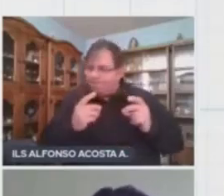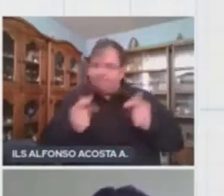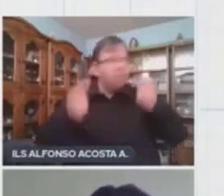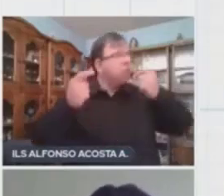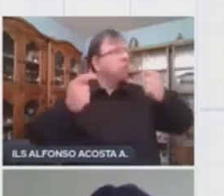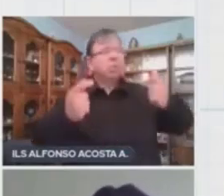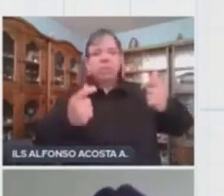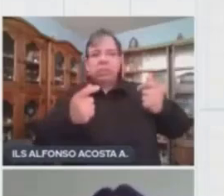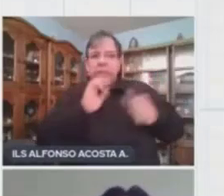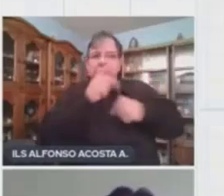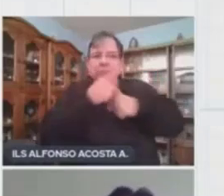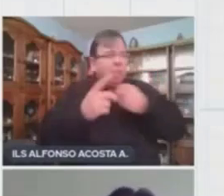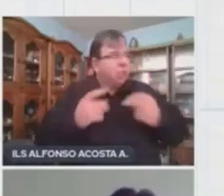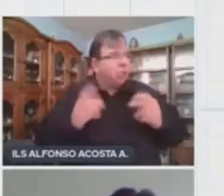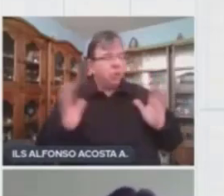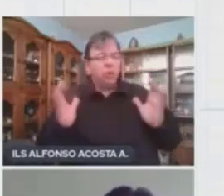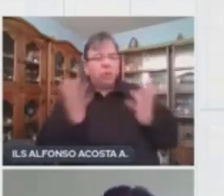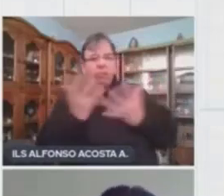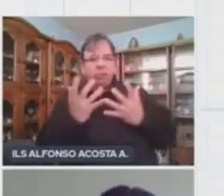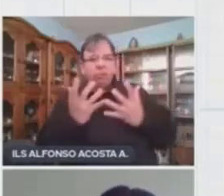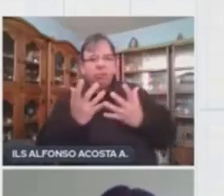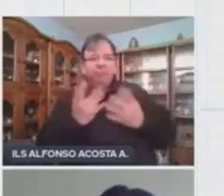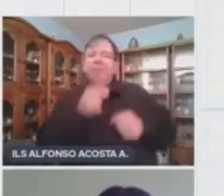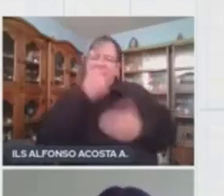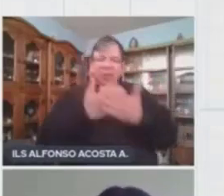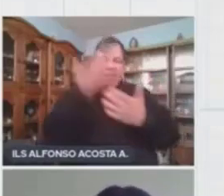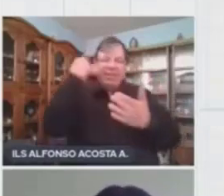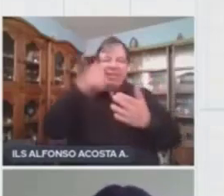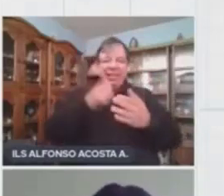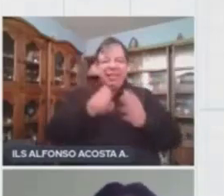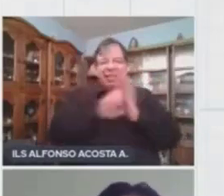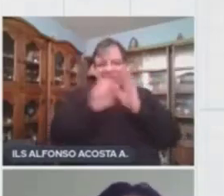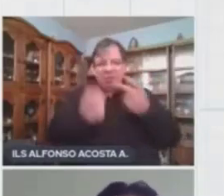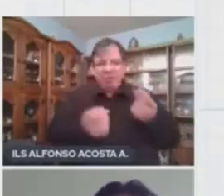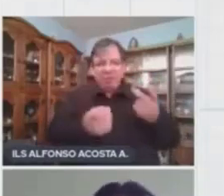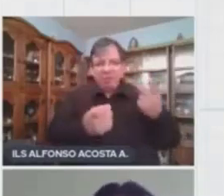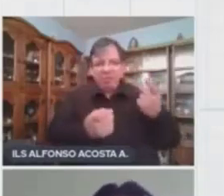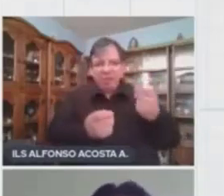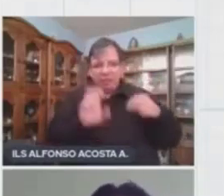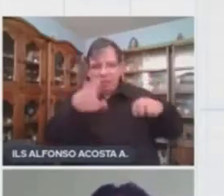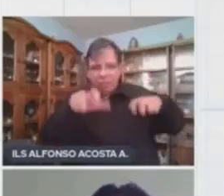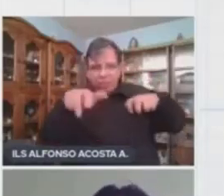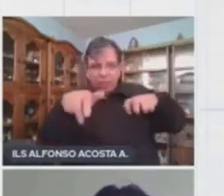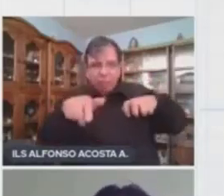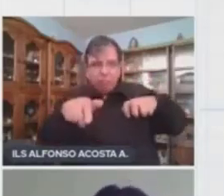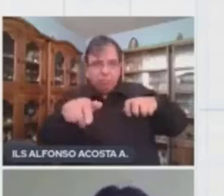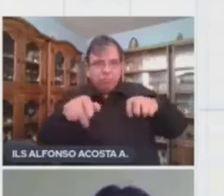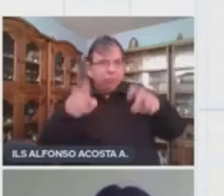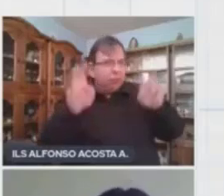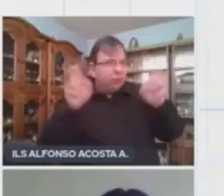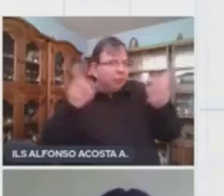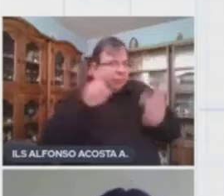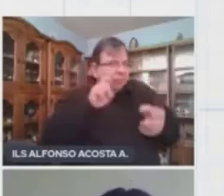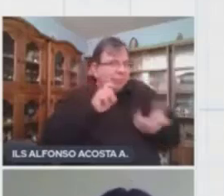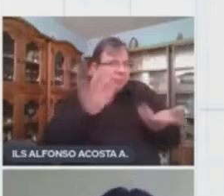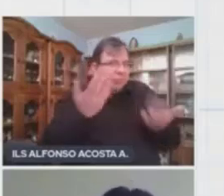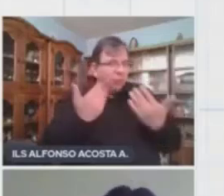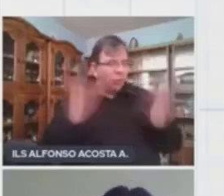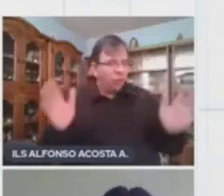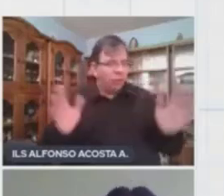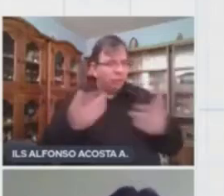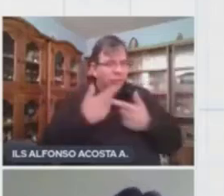en riesgo, como en el ejemplo que le mencioné a Karina del perro. Pero no tiene nada que ver con lo que nos están preguntando.